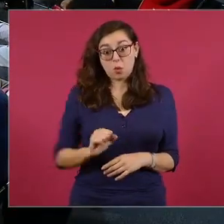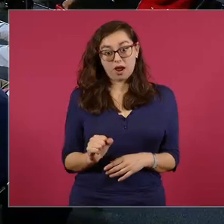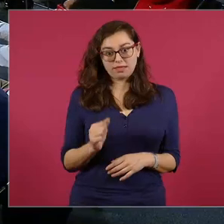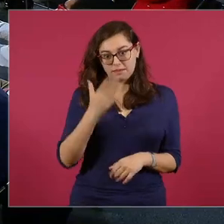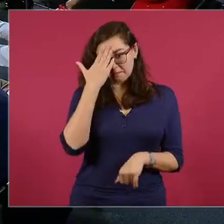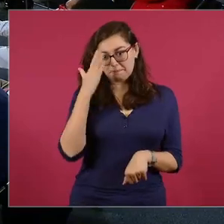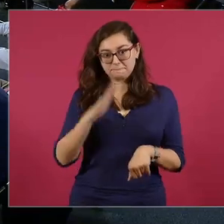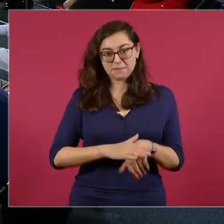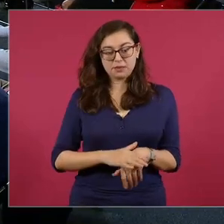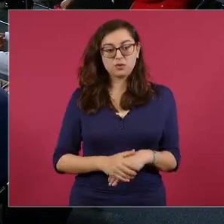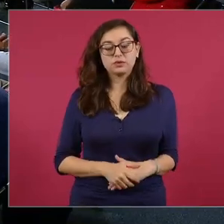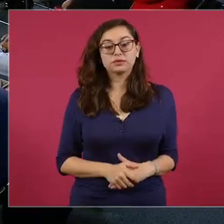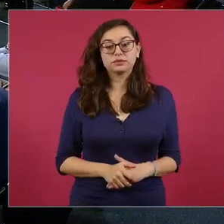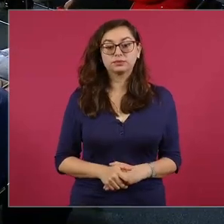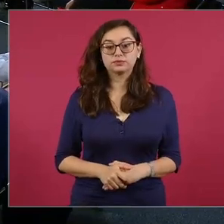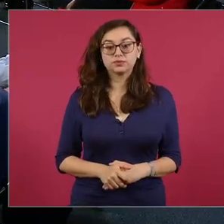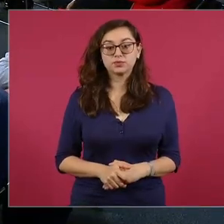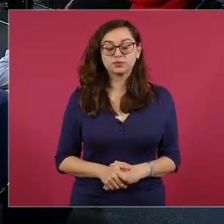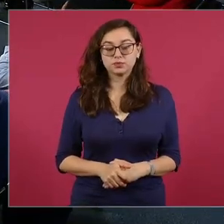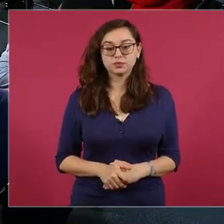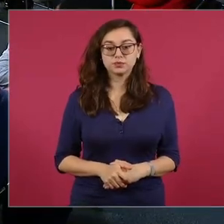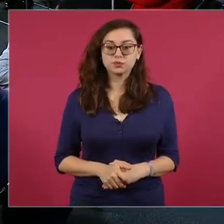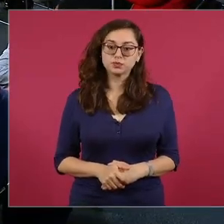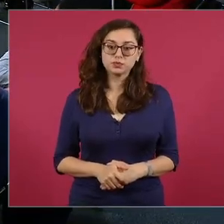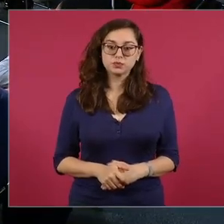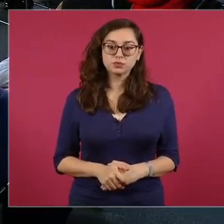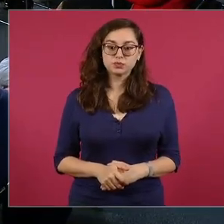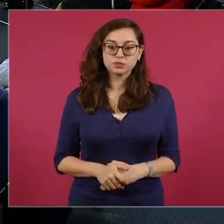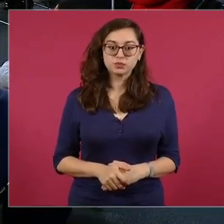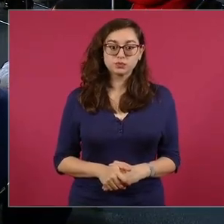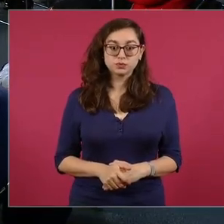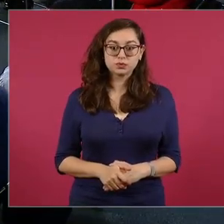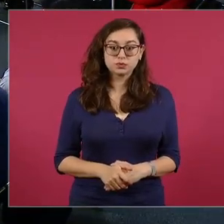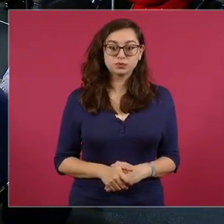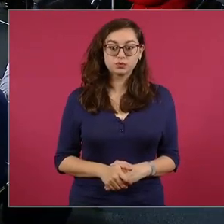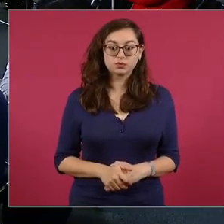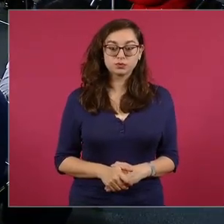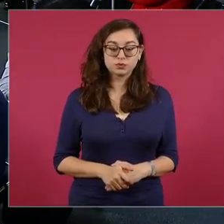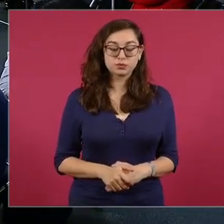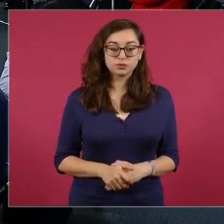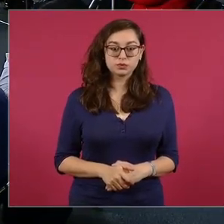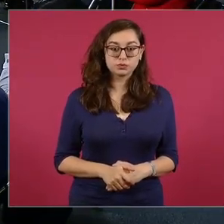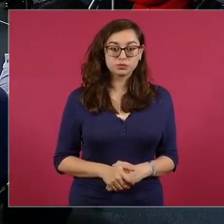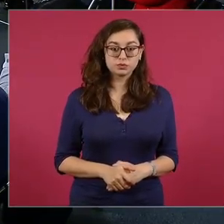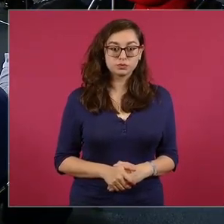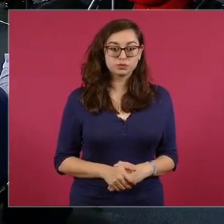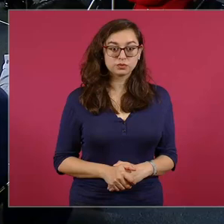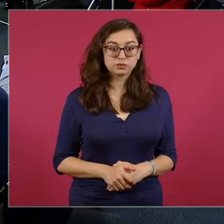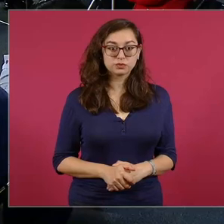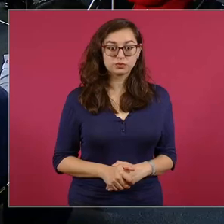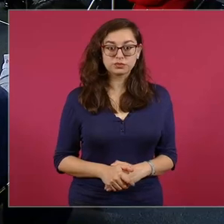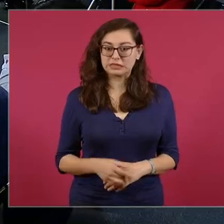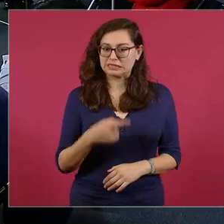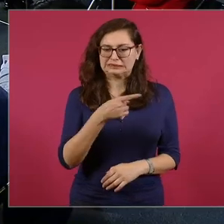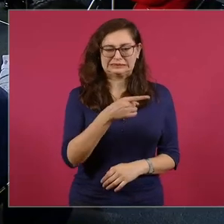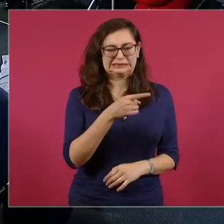Camilo un tarifo nada de la reforma civilista a la corte este es buenísimo